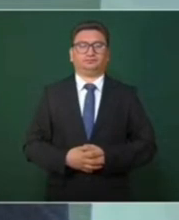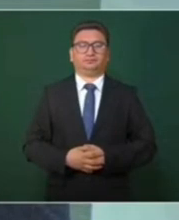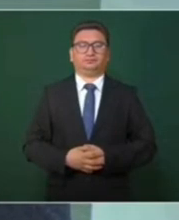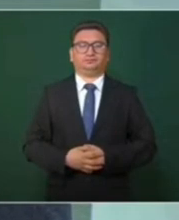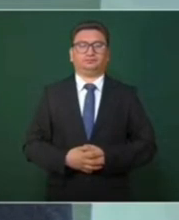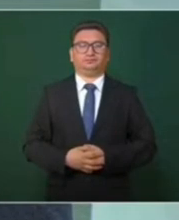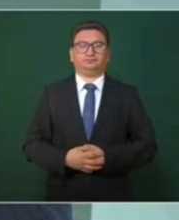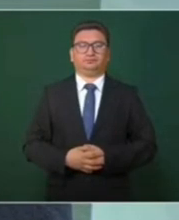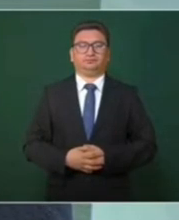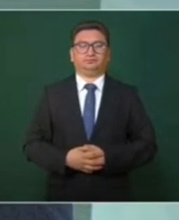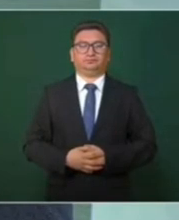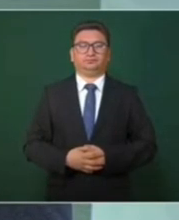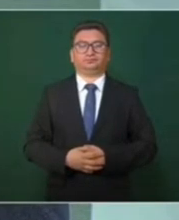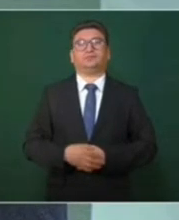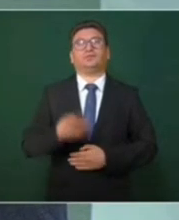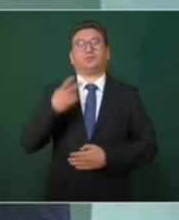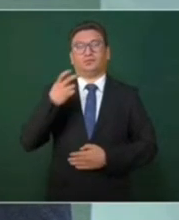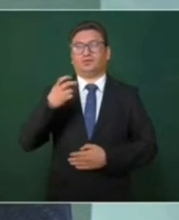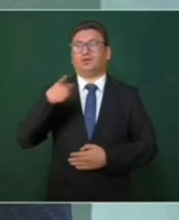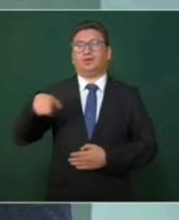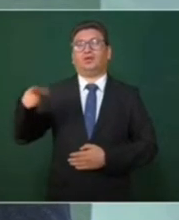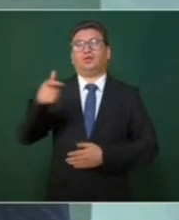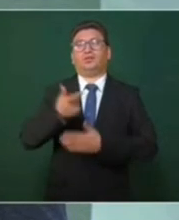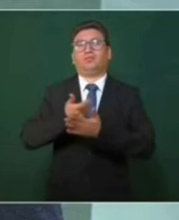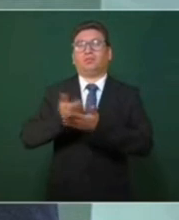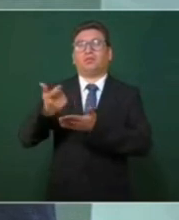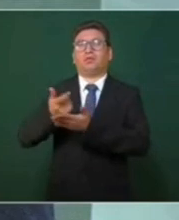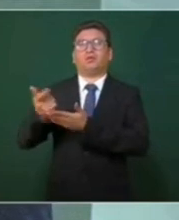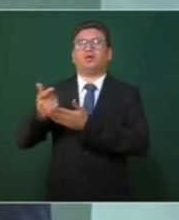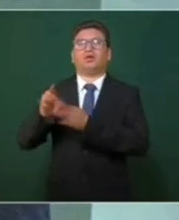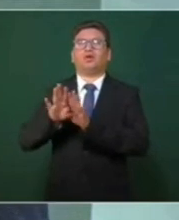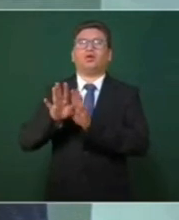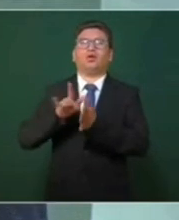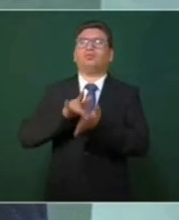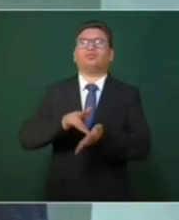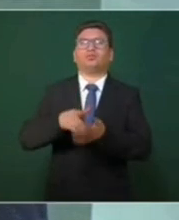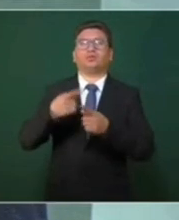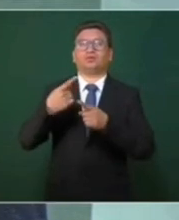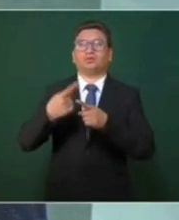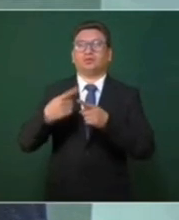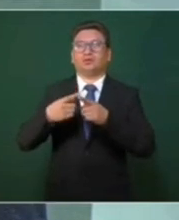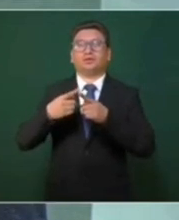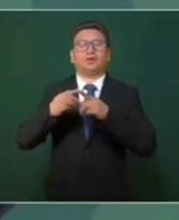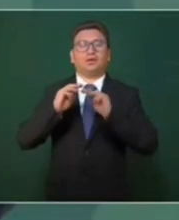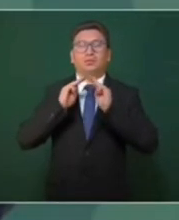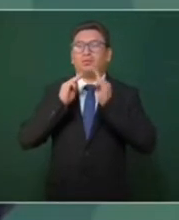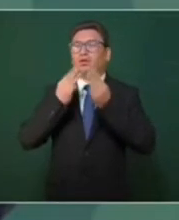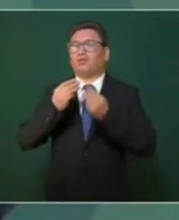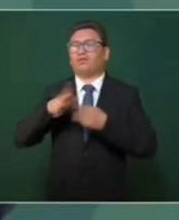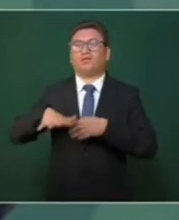financiamiento de la mafia del poder.